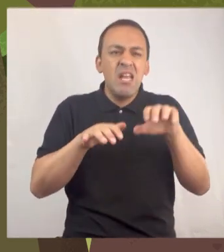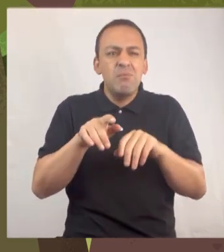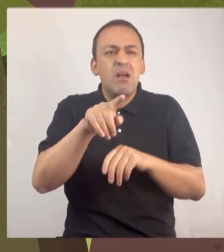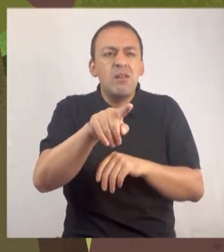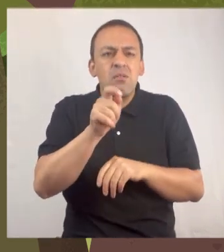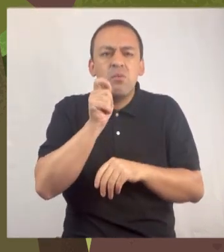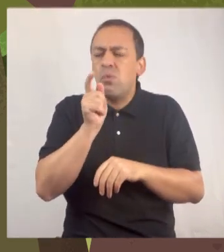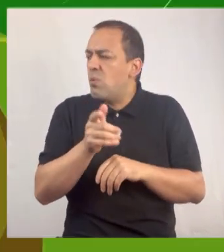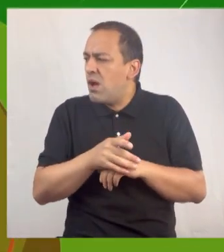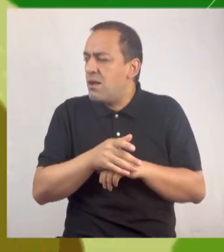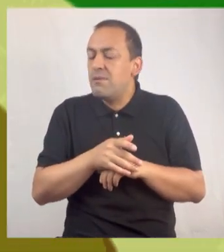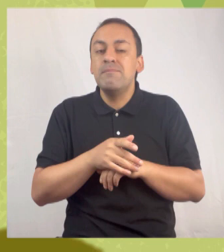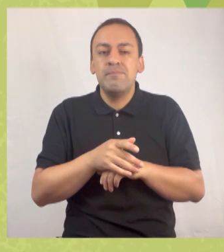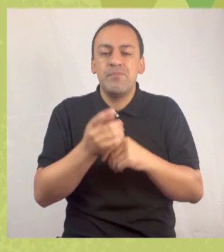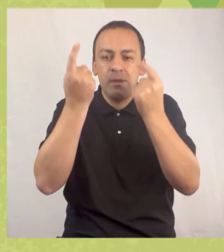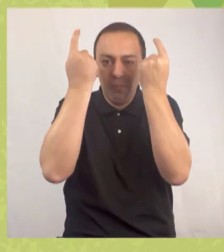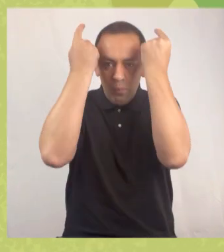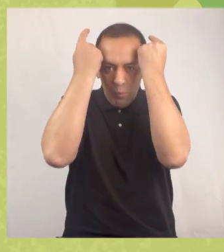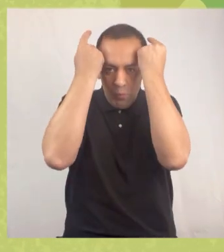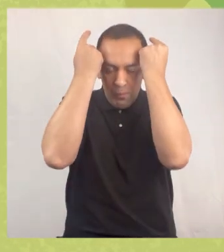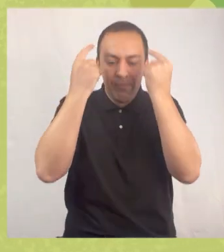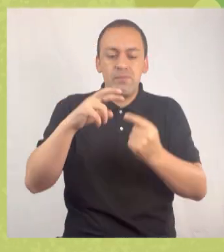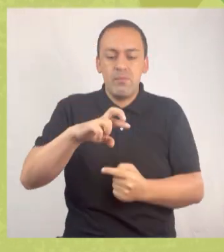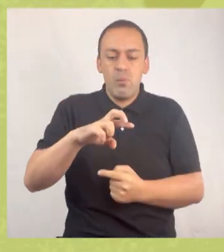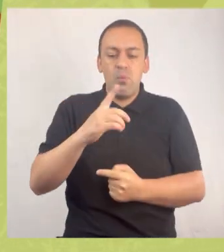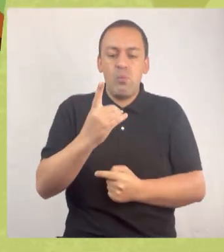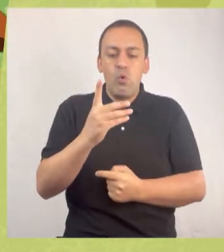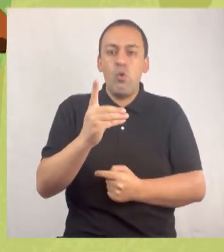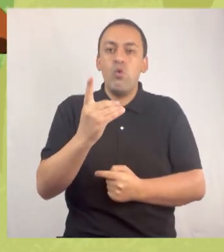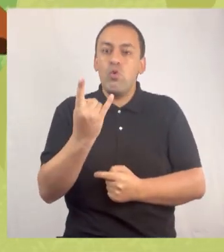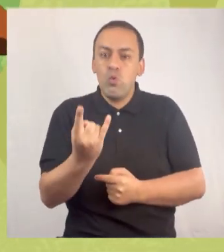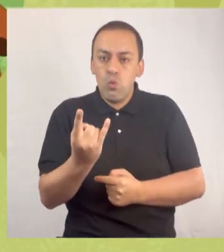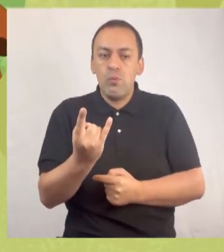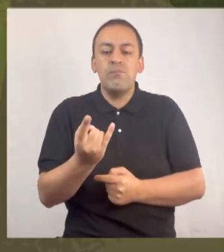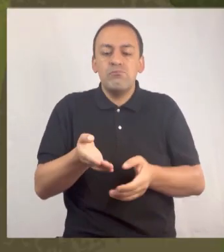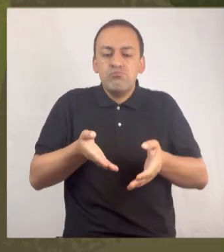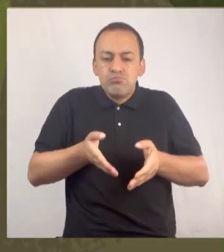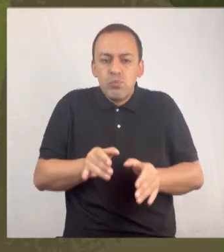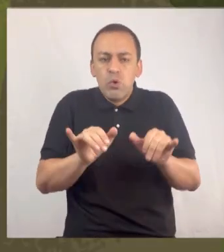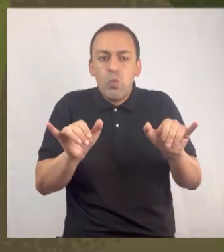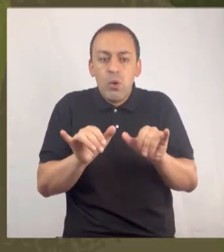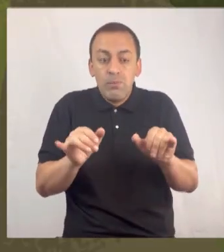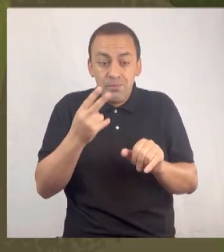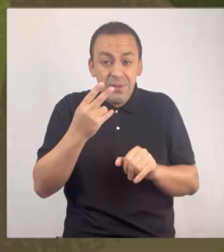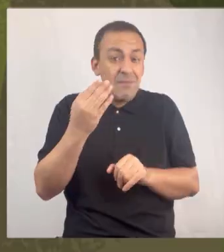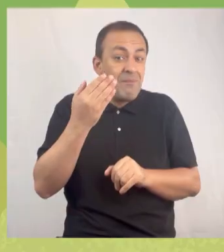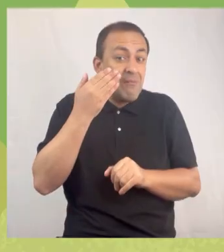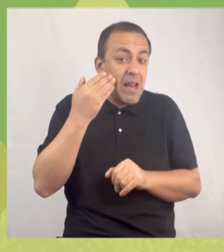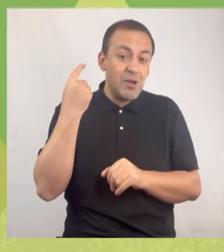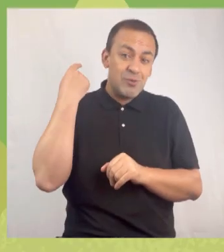Ay, ¿qué animalito será? Es un pudú, un ciervo chileno, y es una cría.